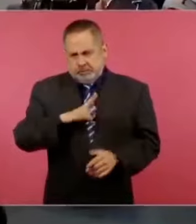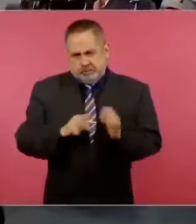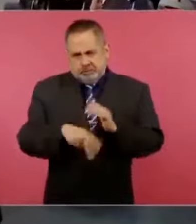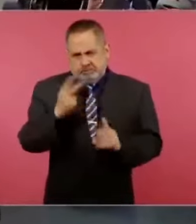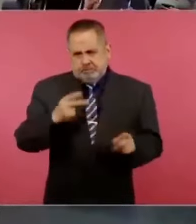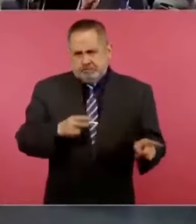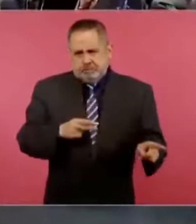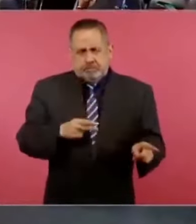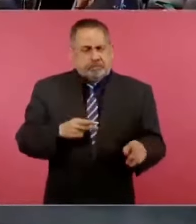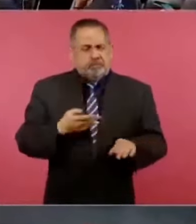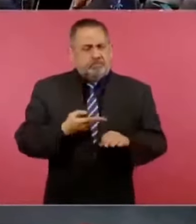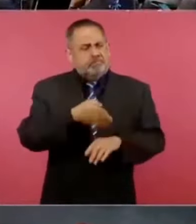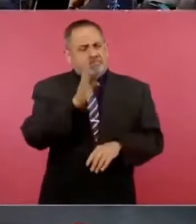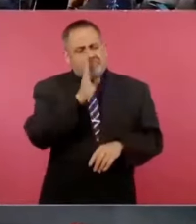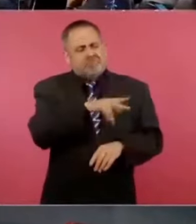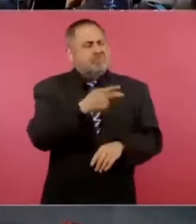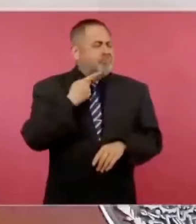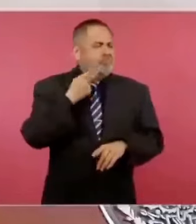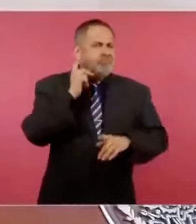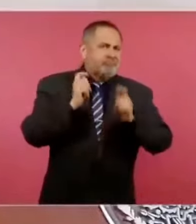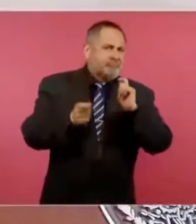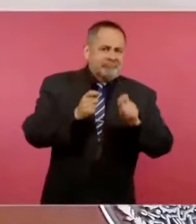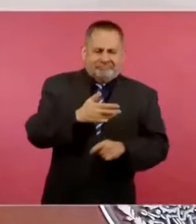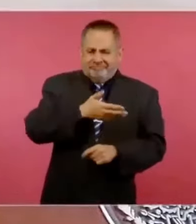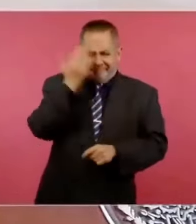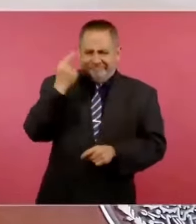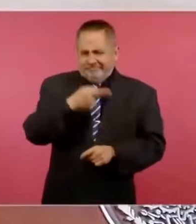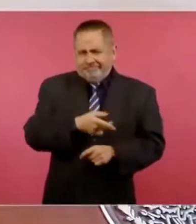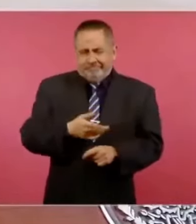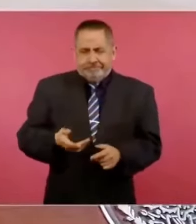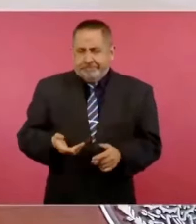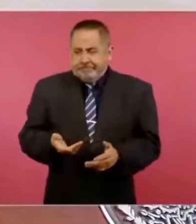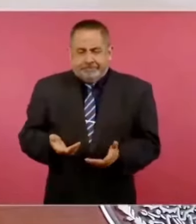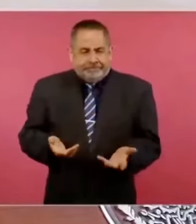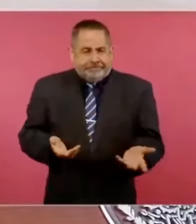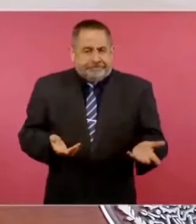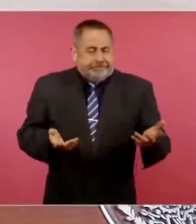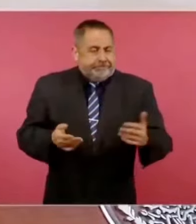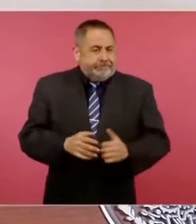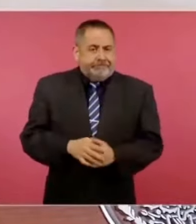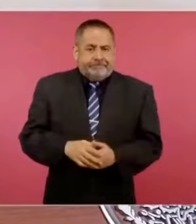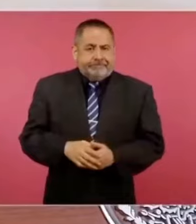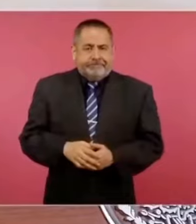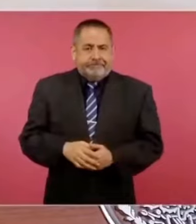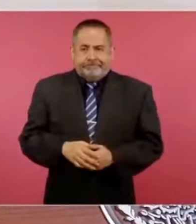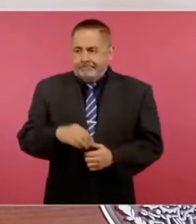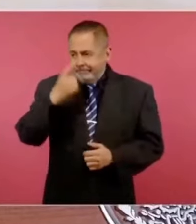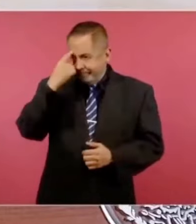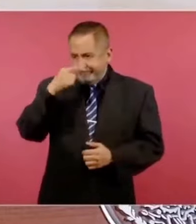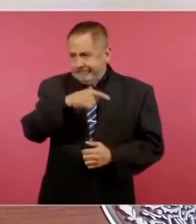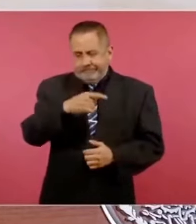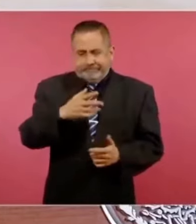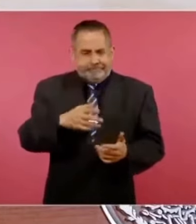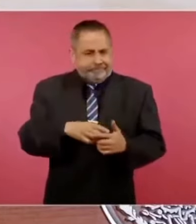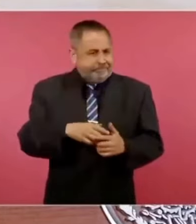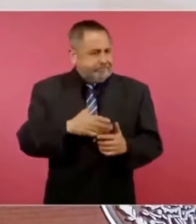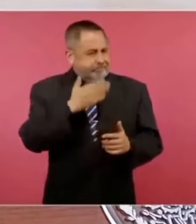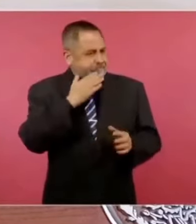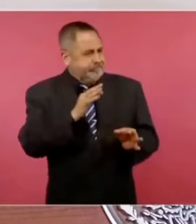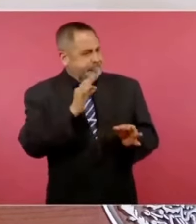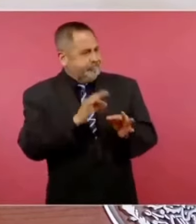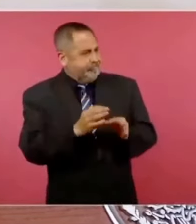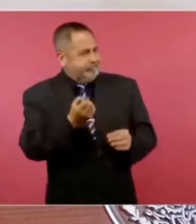son muy malos, o sea, no sé para qué pueda ser eficaz